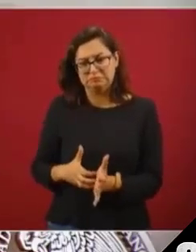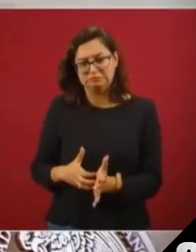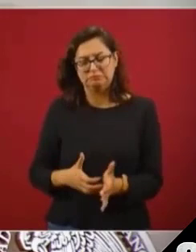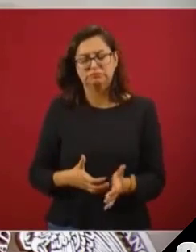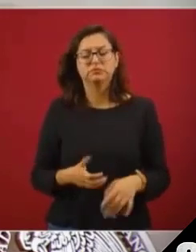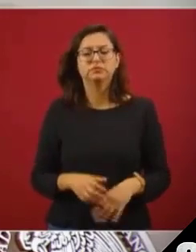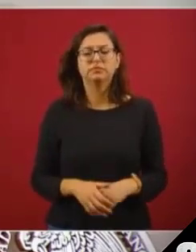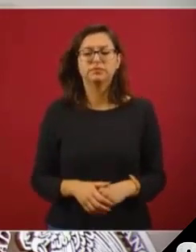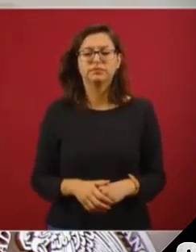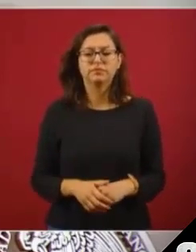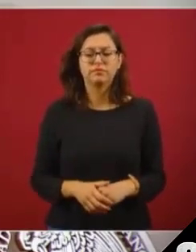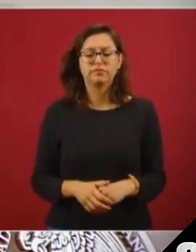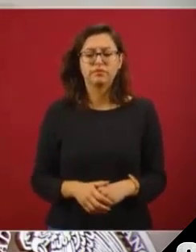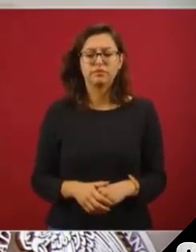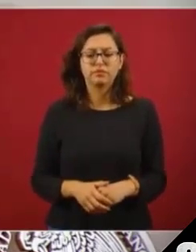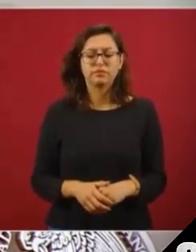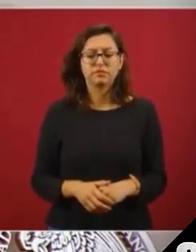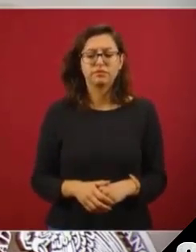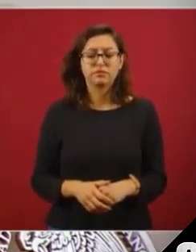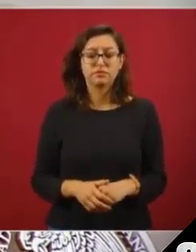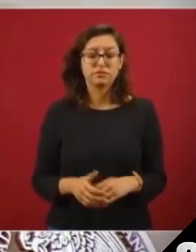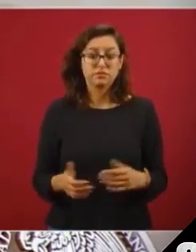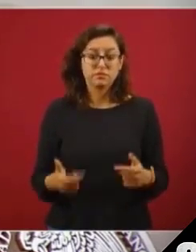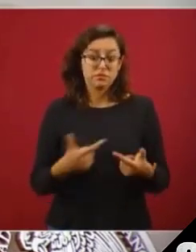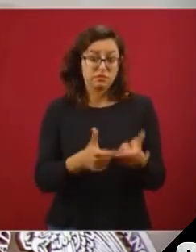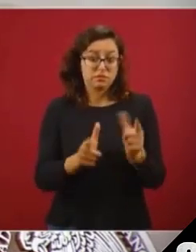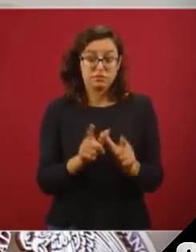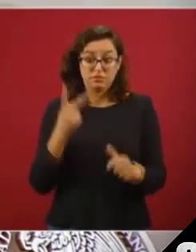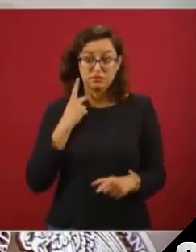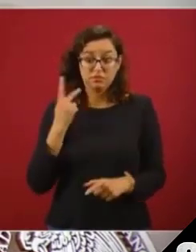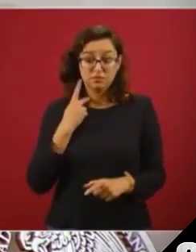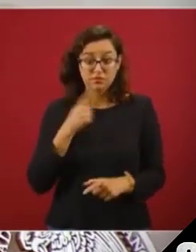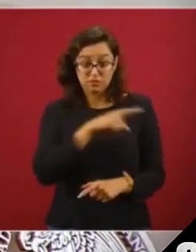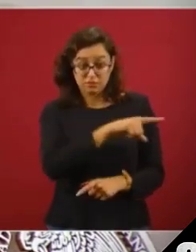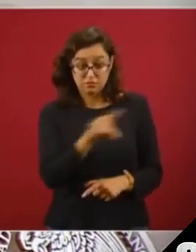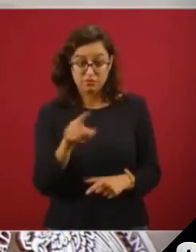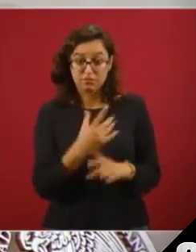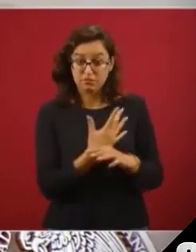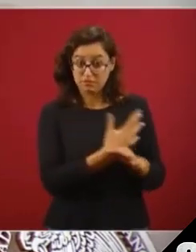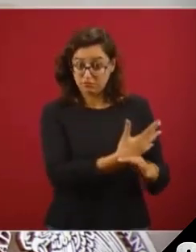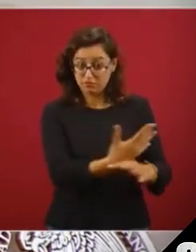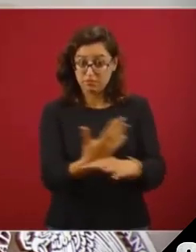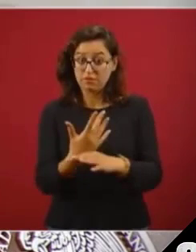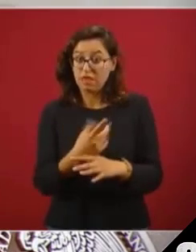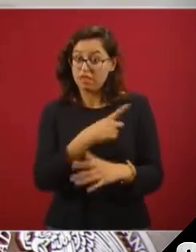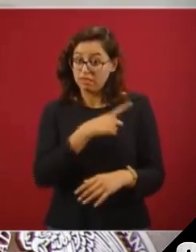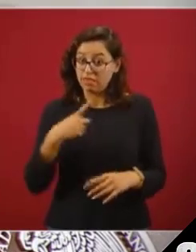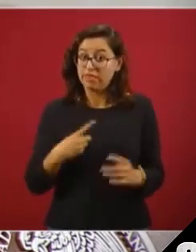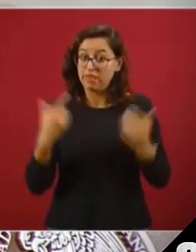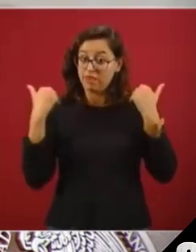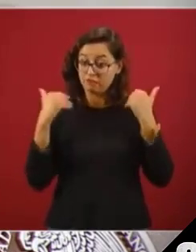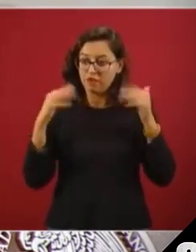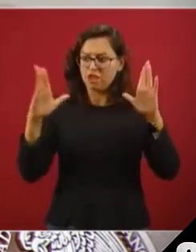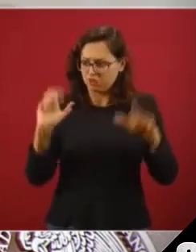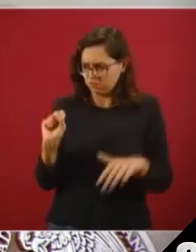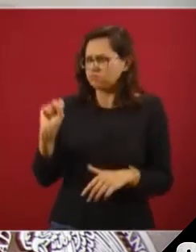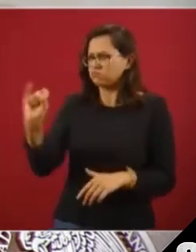salir de los mismos partidos de manera voluntaria. Es decir,